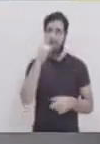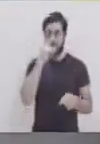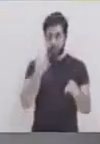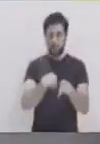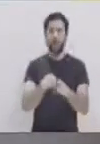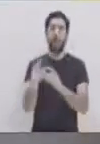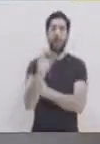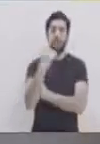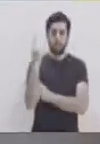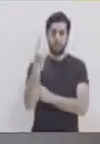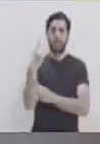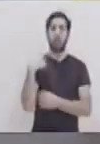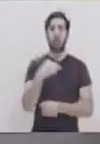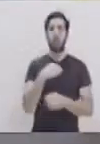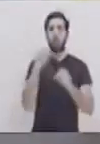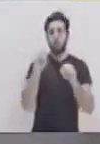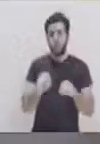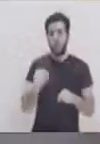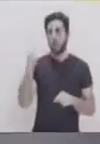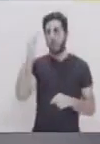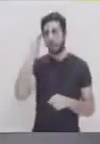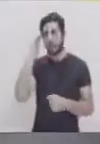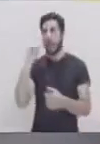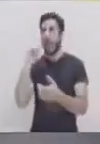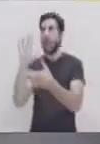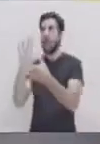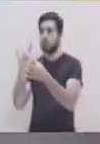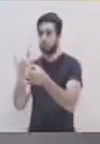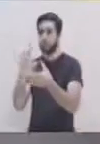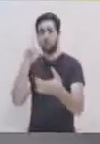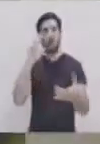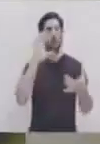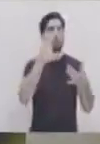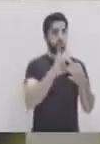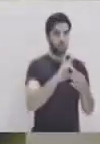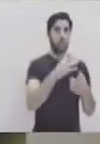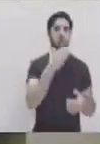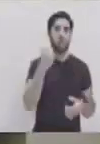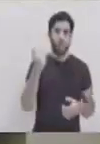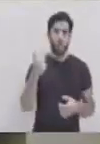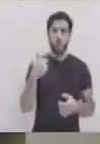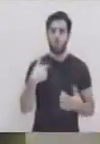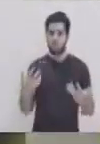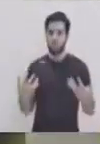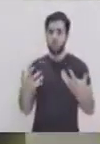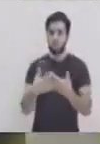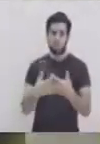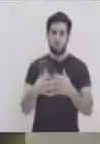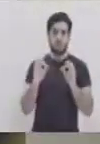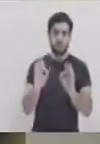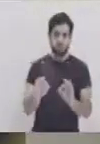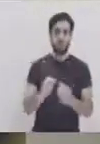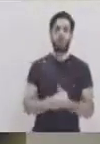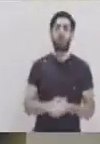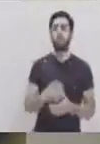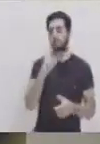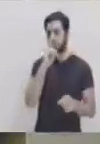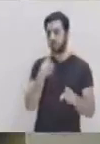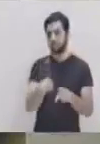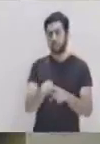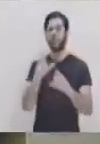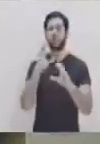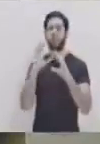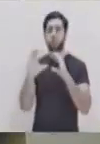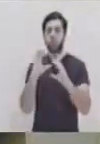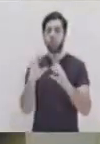persona todo el tiempo. Pero sí es importante la podemos fortalecer con la nobleza, ser nobles con ellos, estar con ellos en el momento que lo